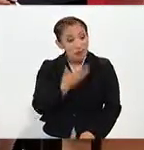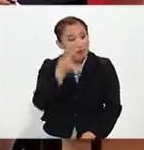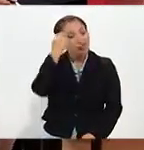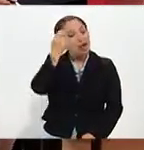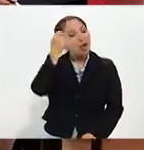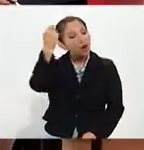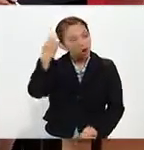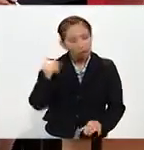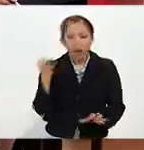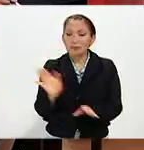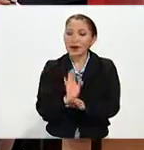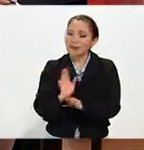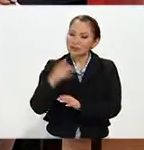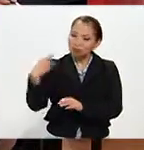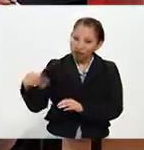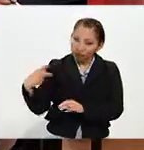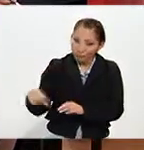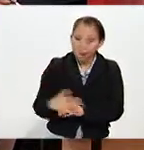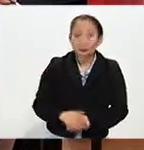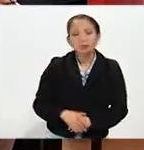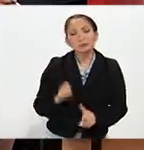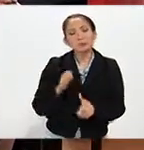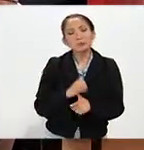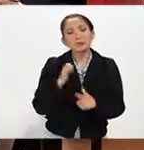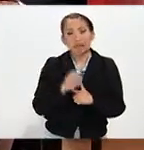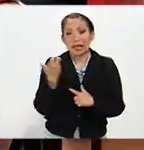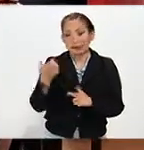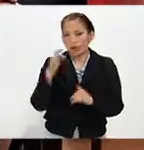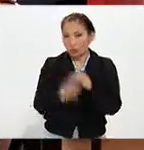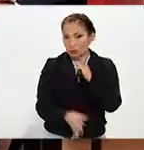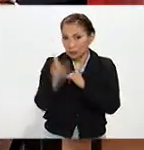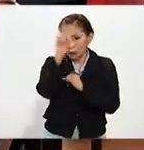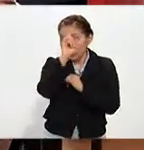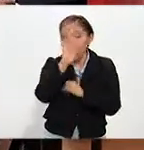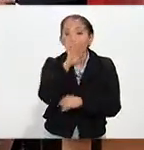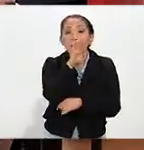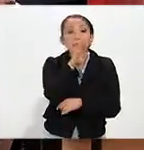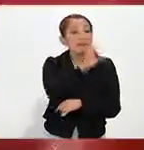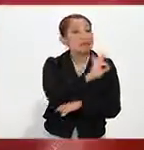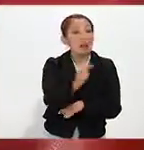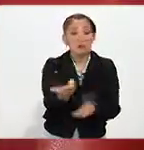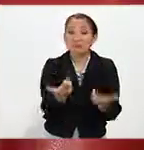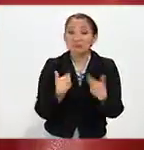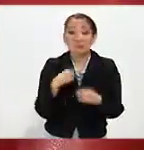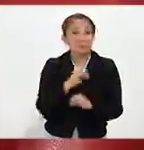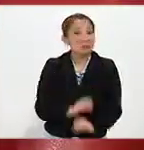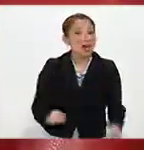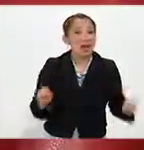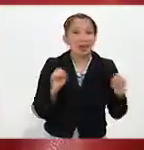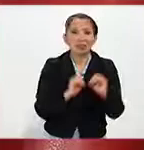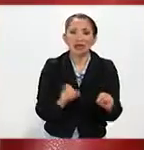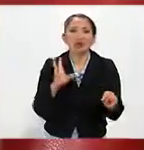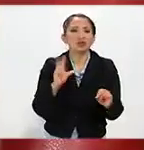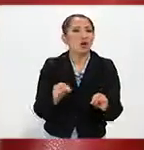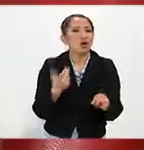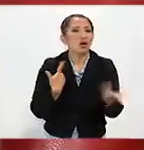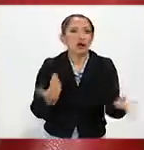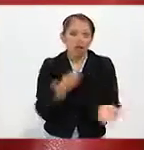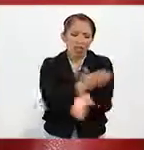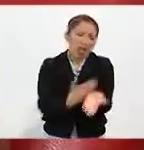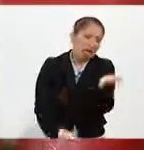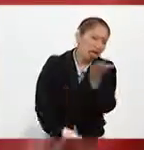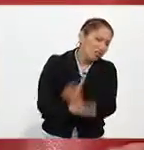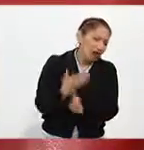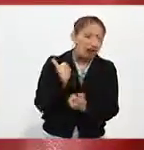tecnología a favor de ellas. Y entonces, y este es el último consejo. Mamás, si no te regalan nada, por favor, no te cortes las